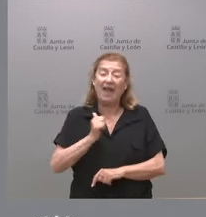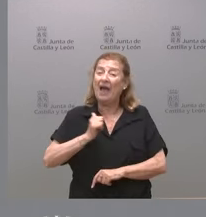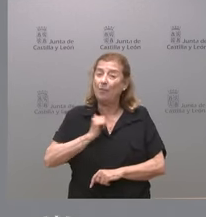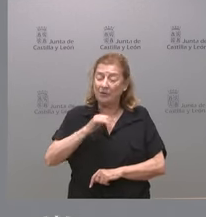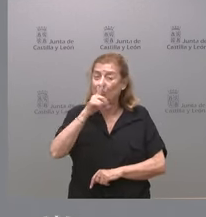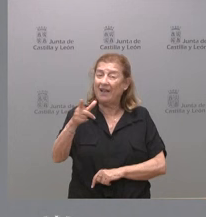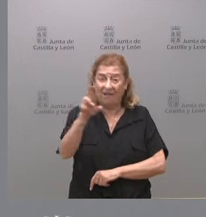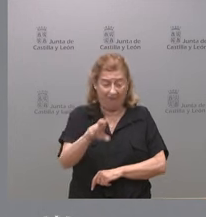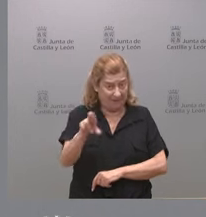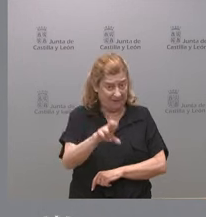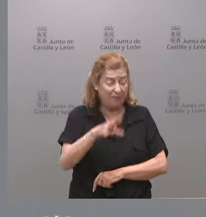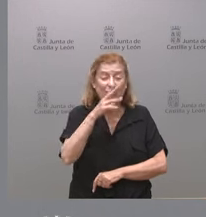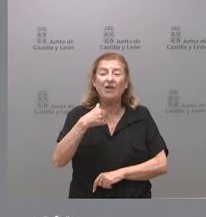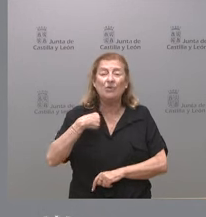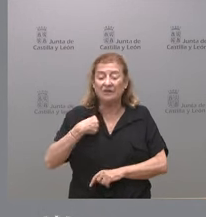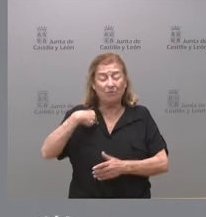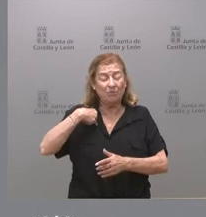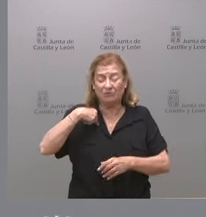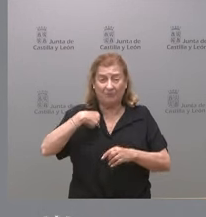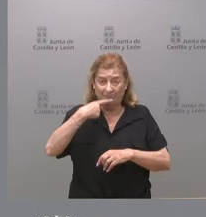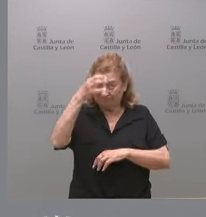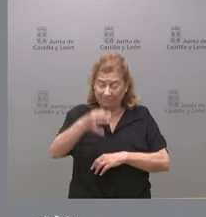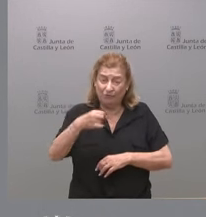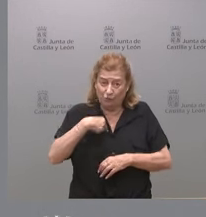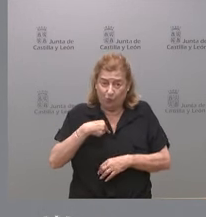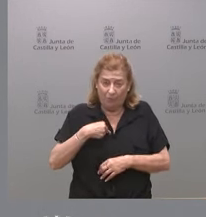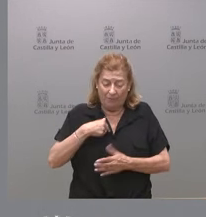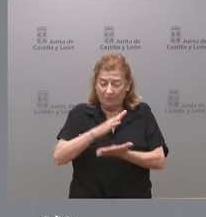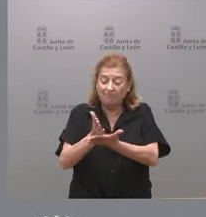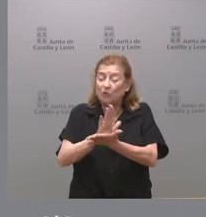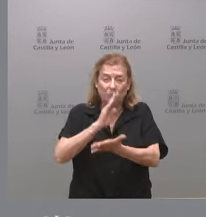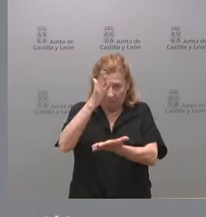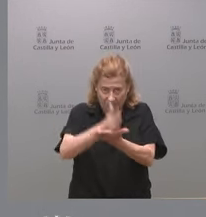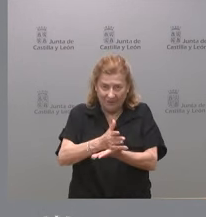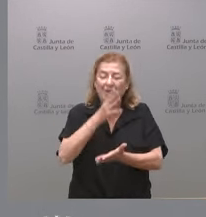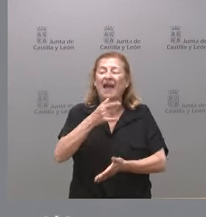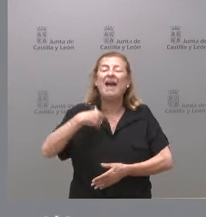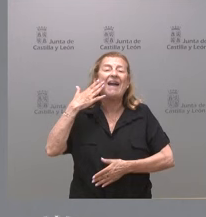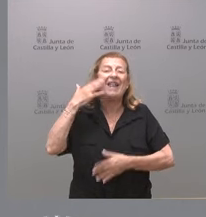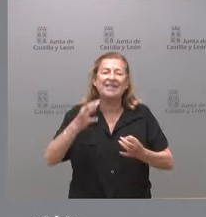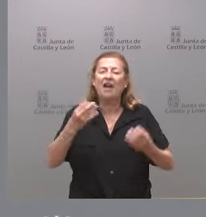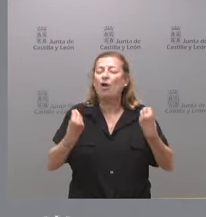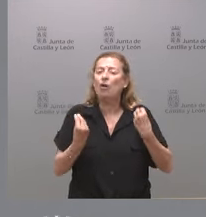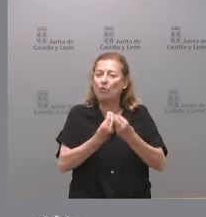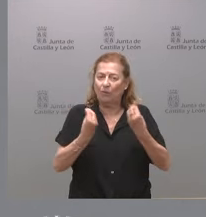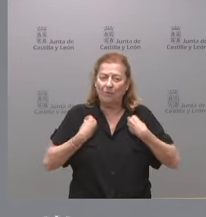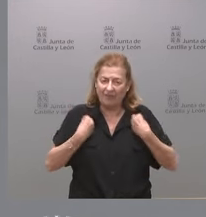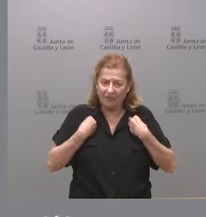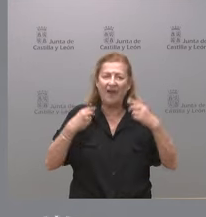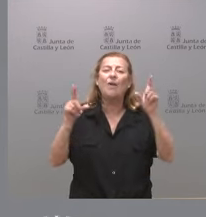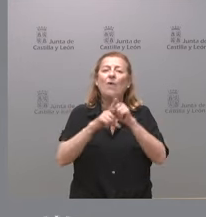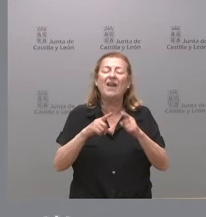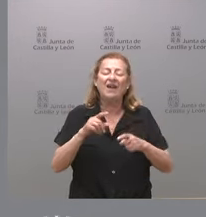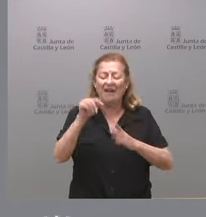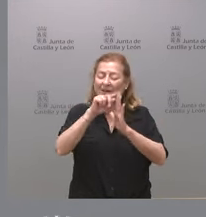reiterarlo porque esta es nuestra posición esta es la garantía de la convivencia es lo que son las reglas de